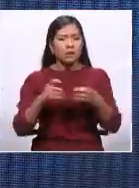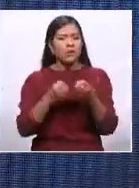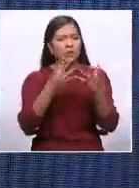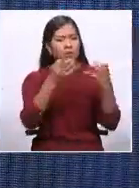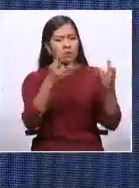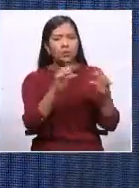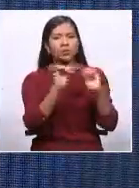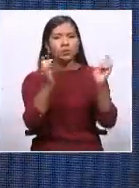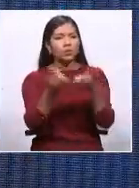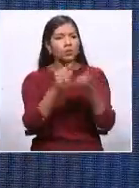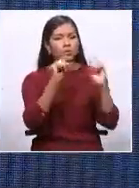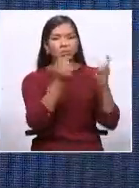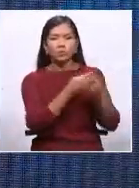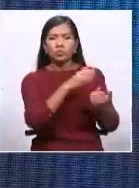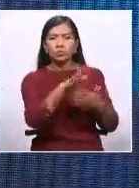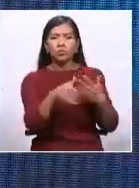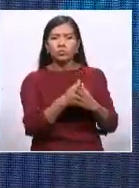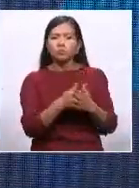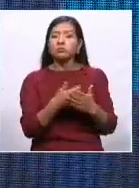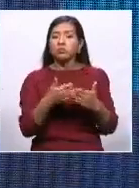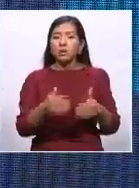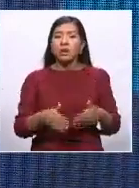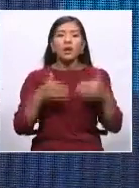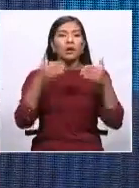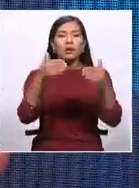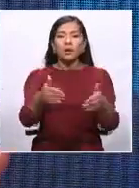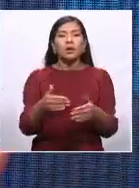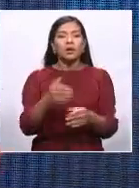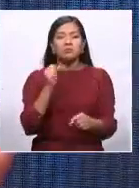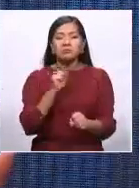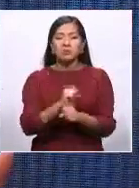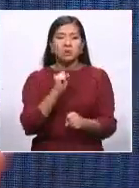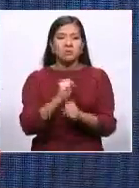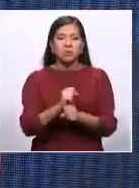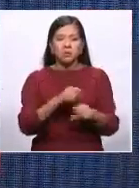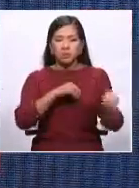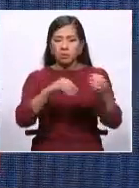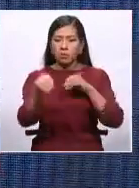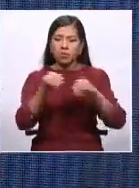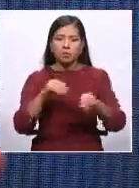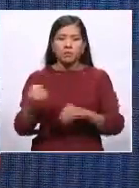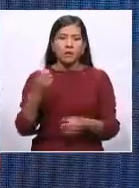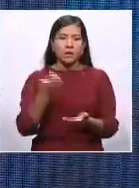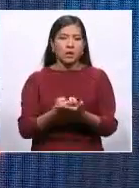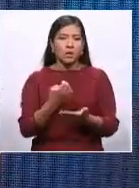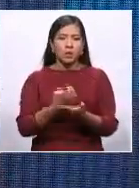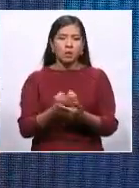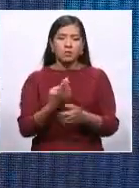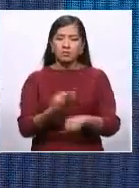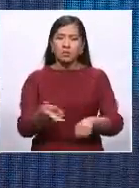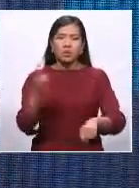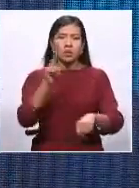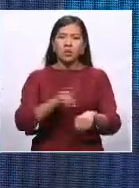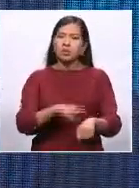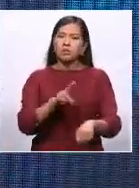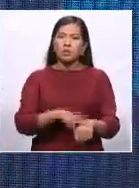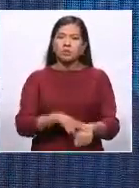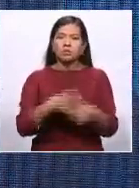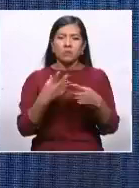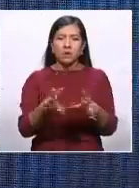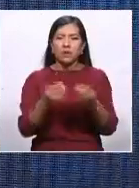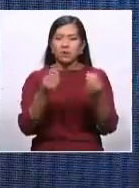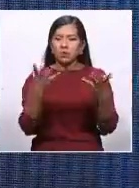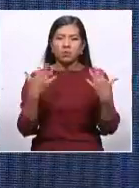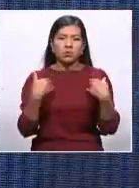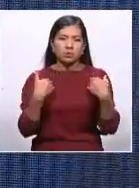están desarrollando sus actividades o moviendo la economía, que tiene indudablemente muchos